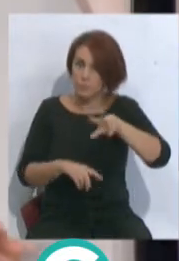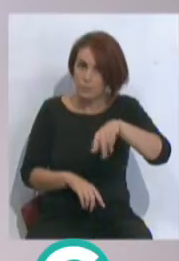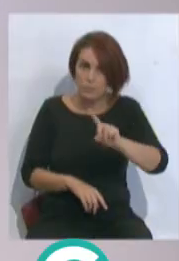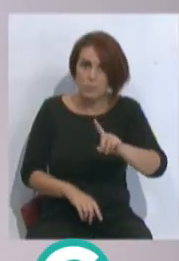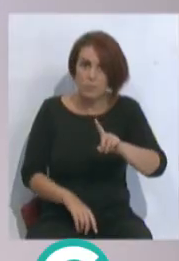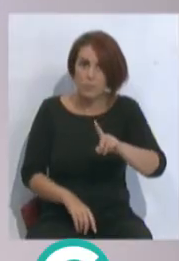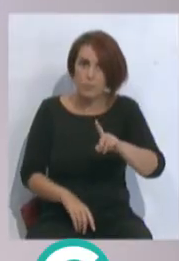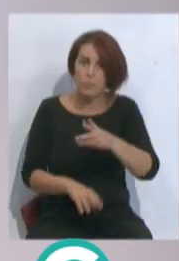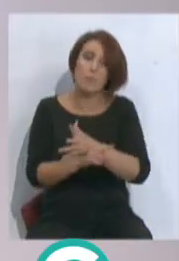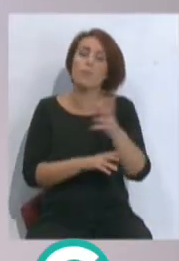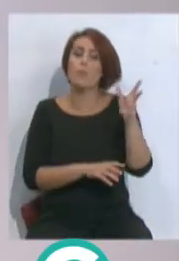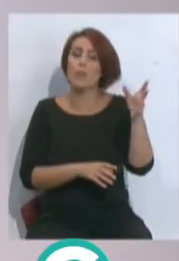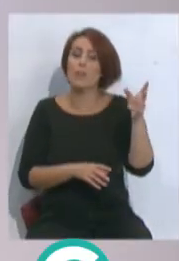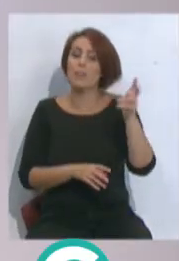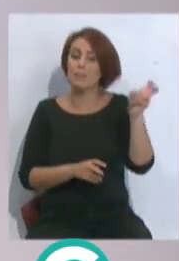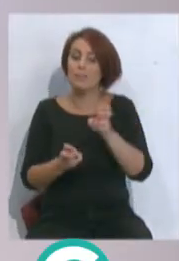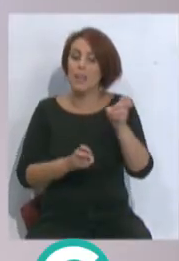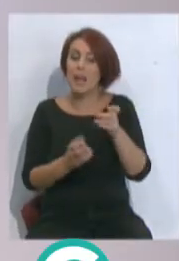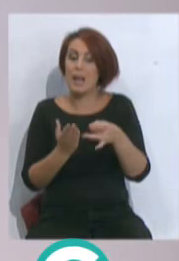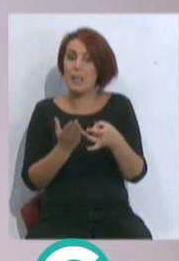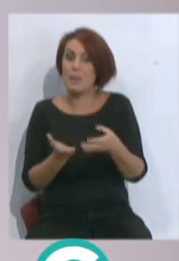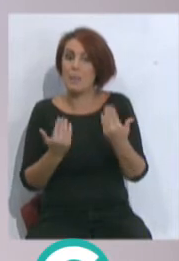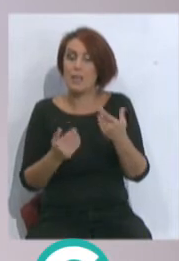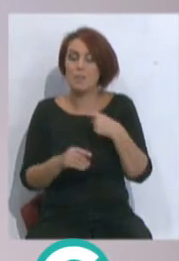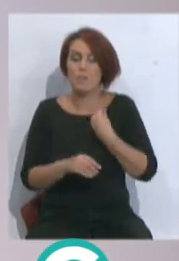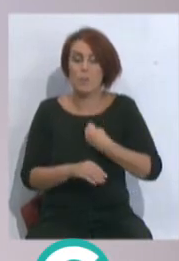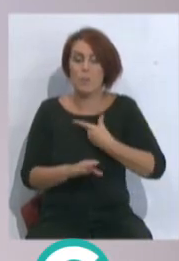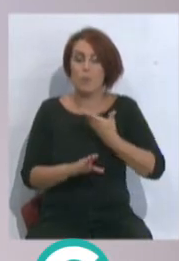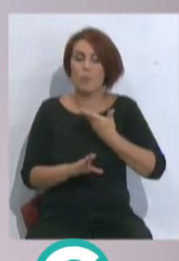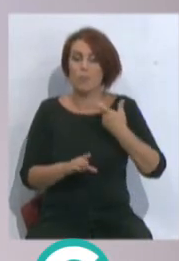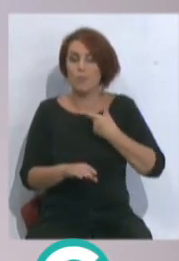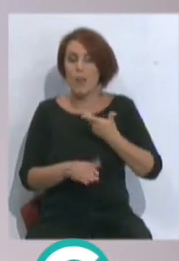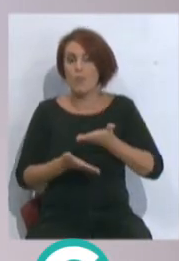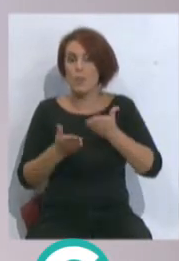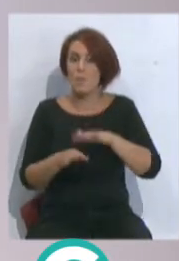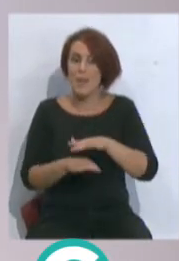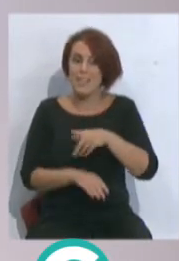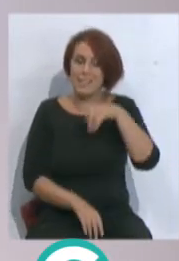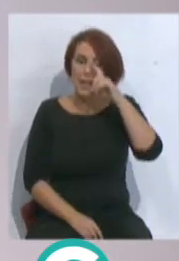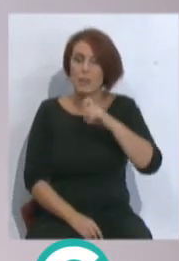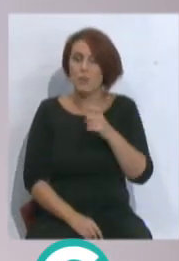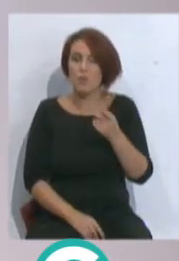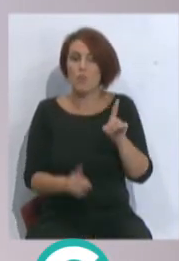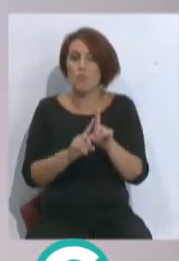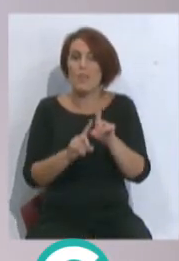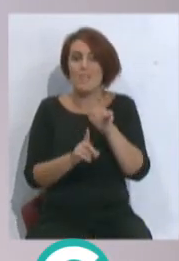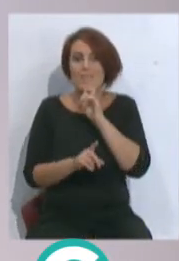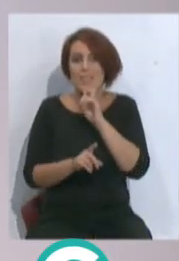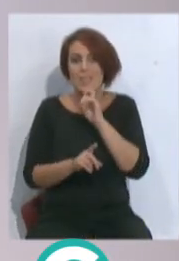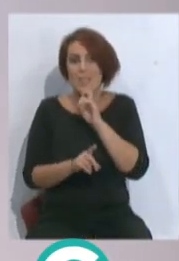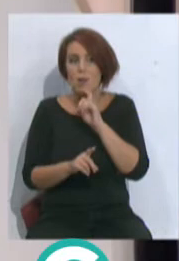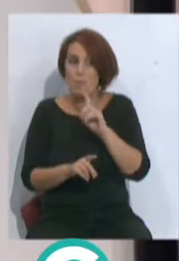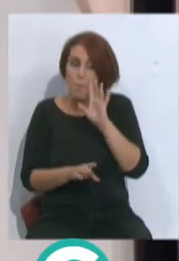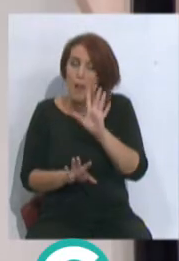partir de esos jugadores que hubieran traído más calidad, se deberían que haber puesto esos parches para que este año a lo mejor no hubiera sido o no fuese tan difícil como